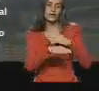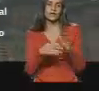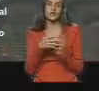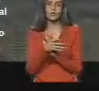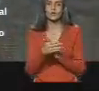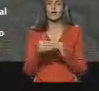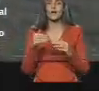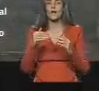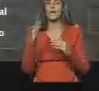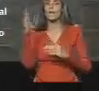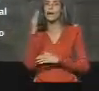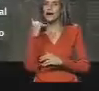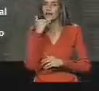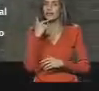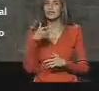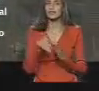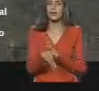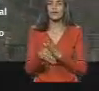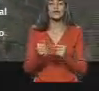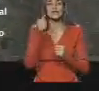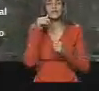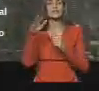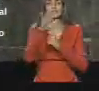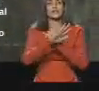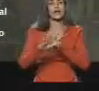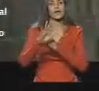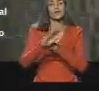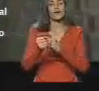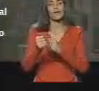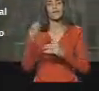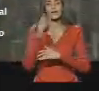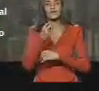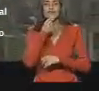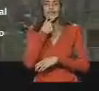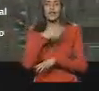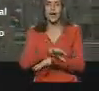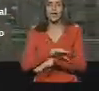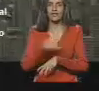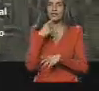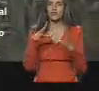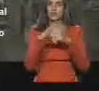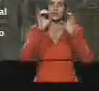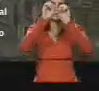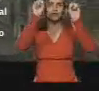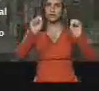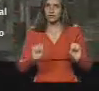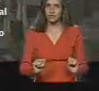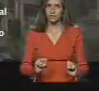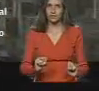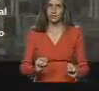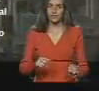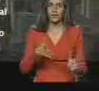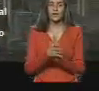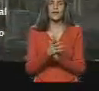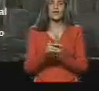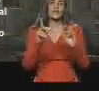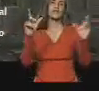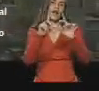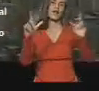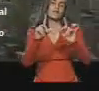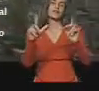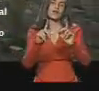Parque Central. Para la seguridad, que ha sido una tragedia en el Parque Central, se aprobó todo un sistema de televisión